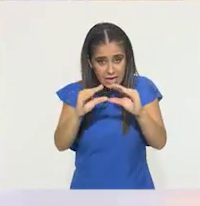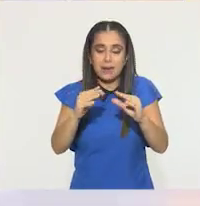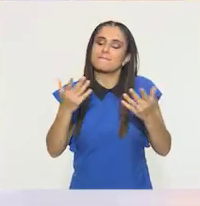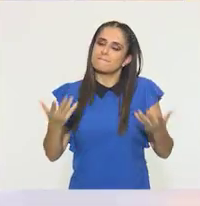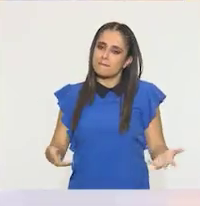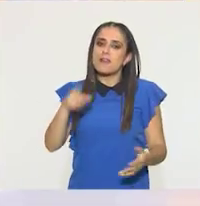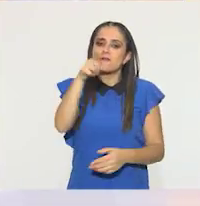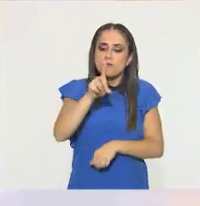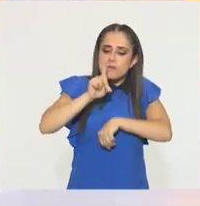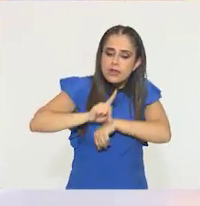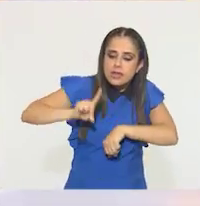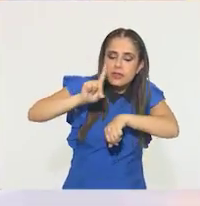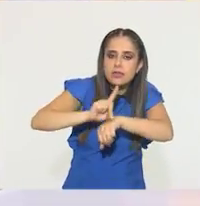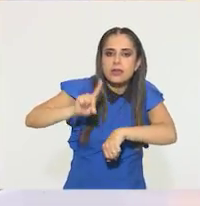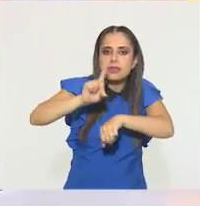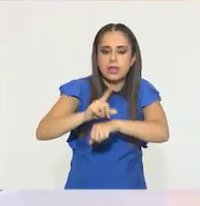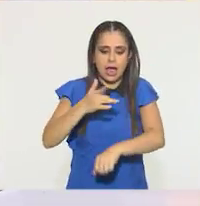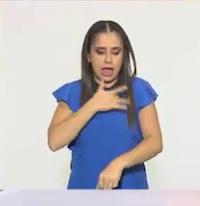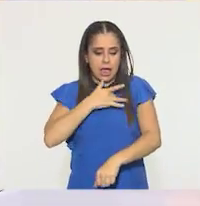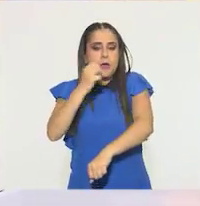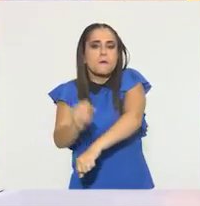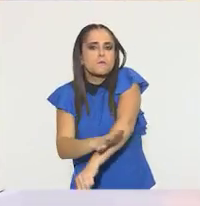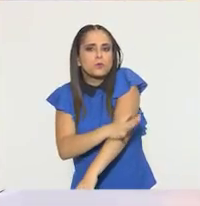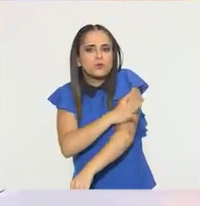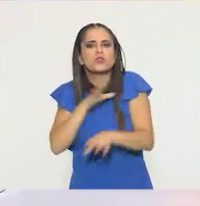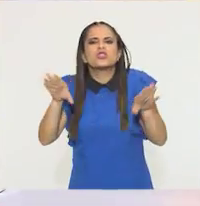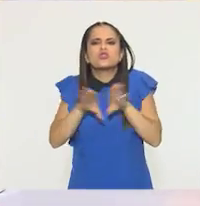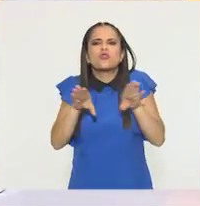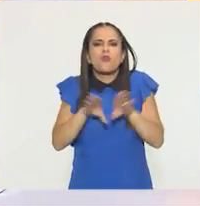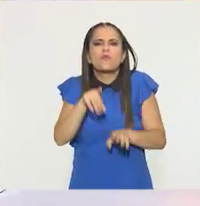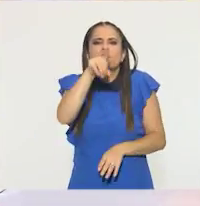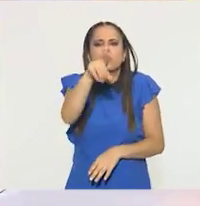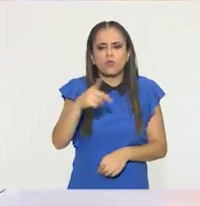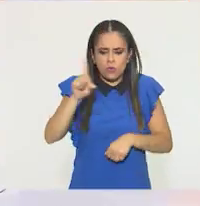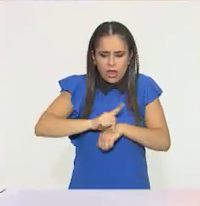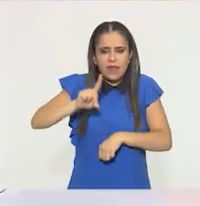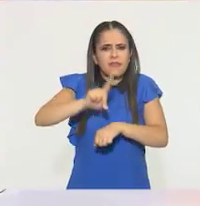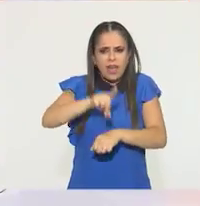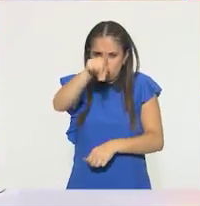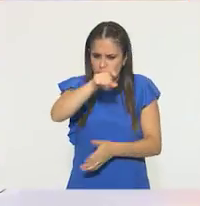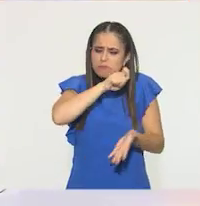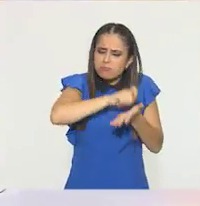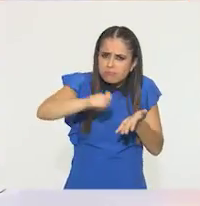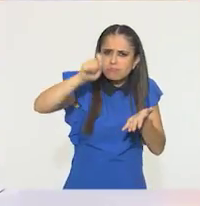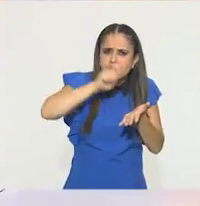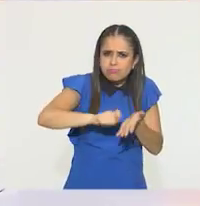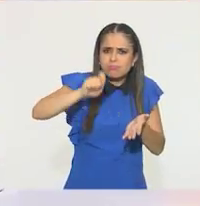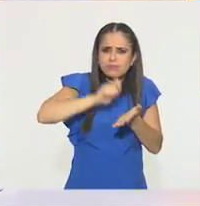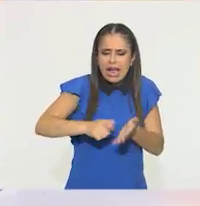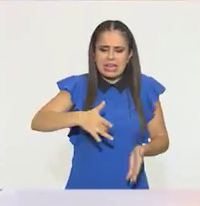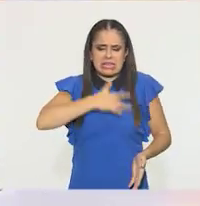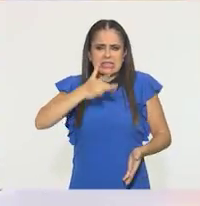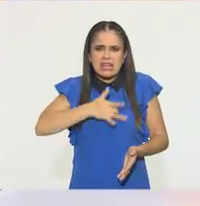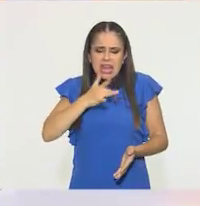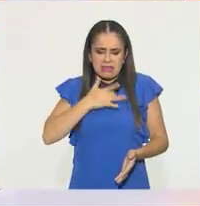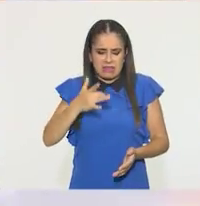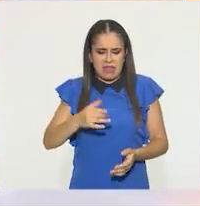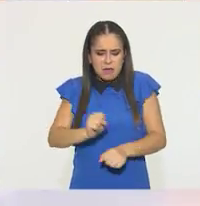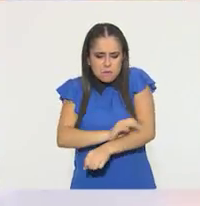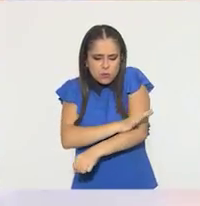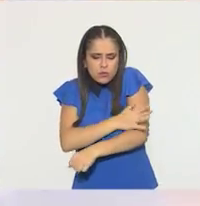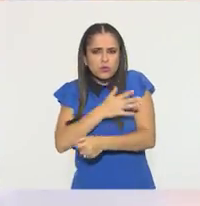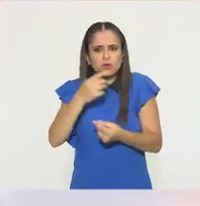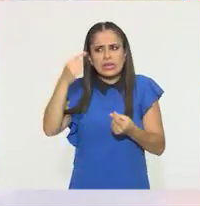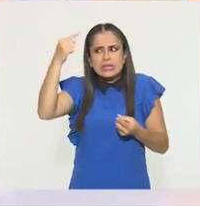emociones. Los invito a que lo lleven ahí a cabo. Que vayan apuntando cada día lo que van sintiendo. Cómo su mente,